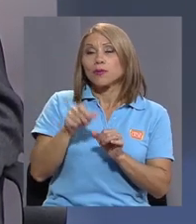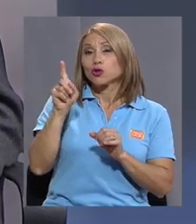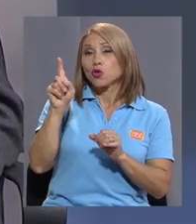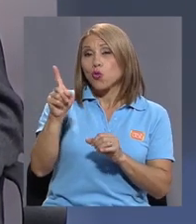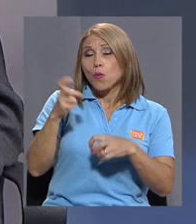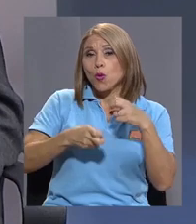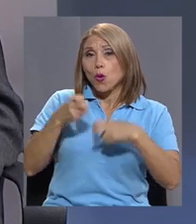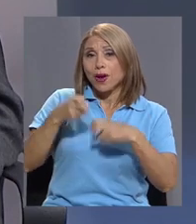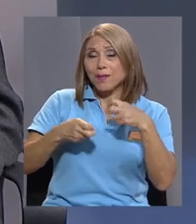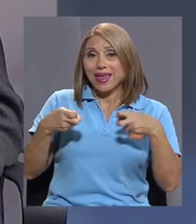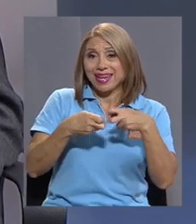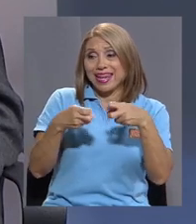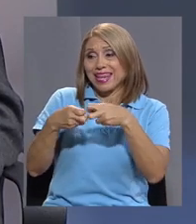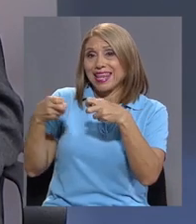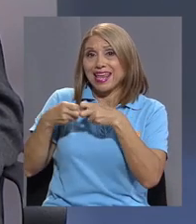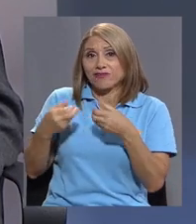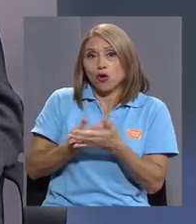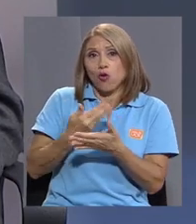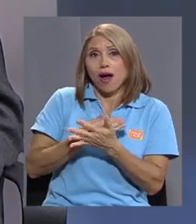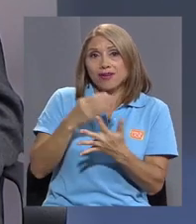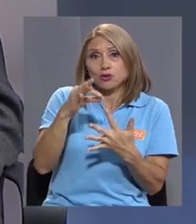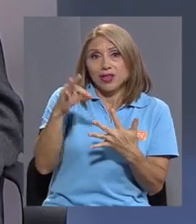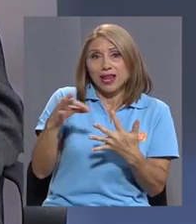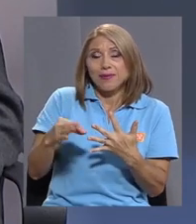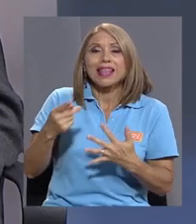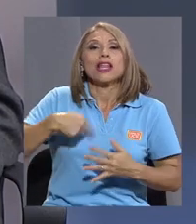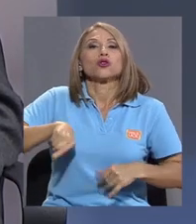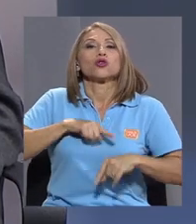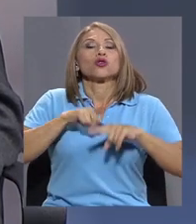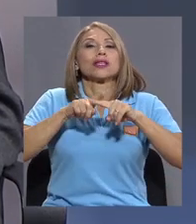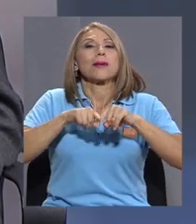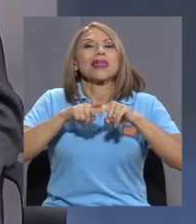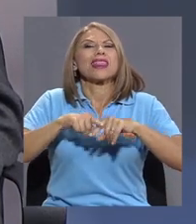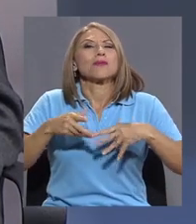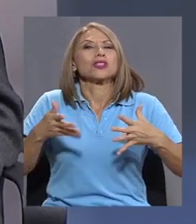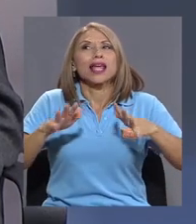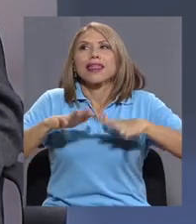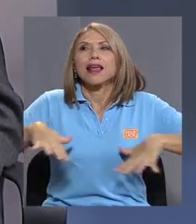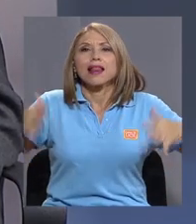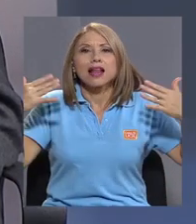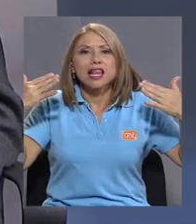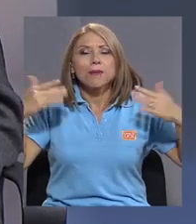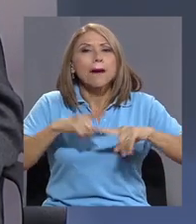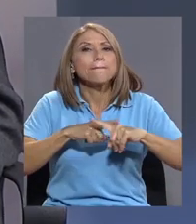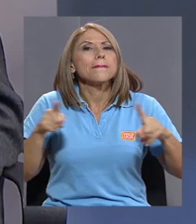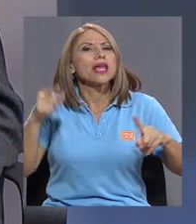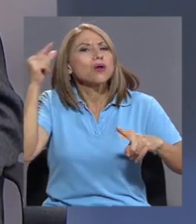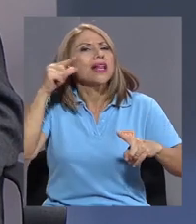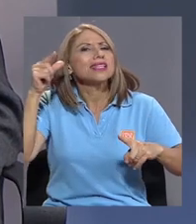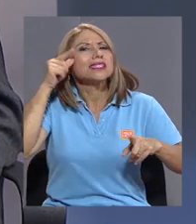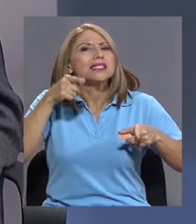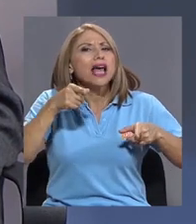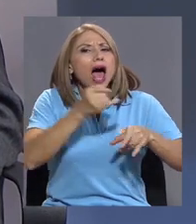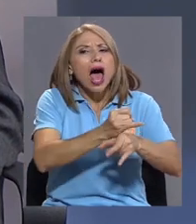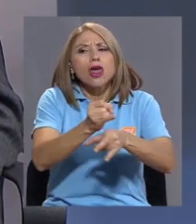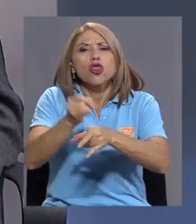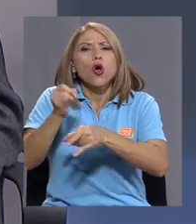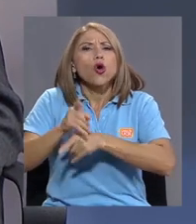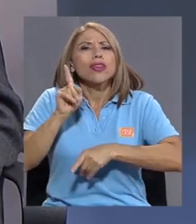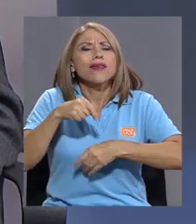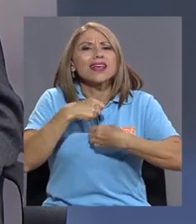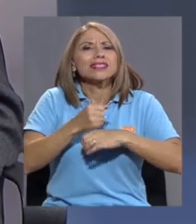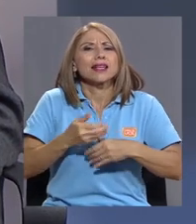renovables o alternativas es que de alguna manera dependemos del clima. Pero, ¿qué debería hacer el Estado? O, por lo menos,